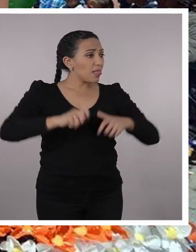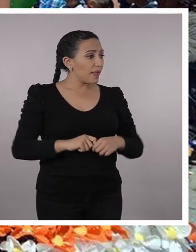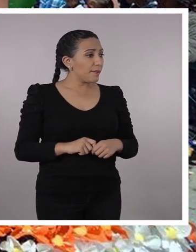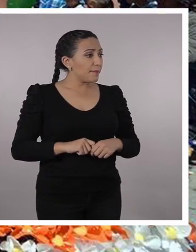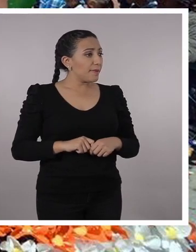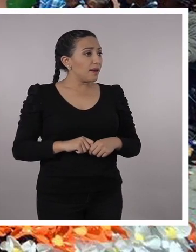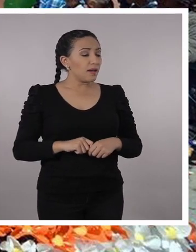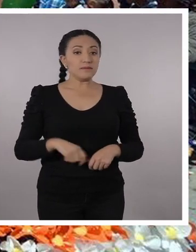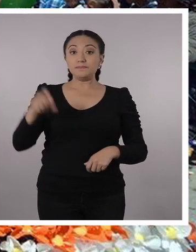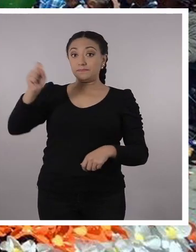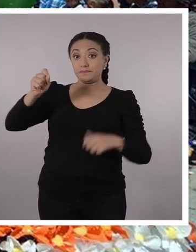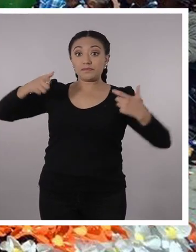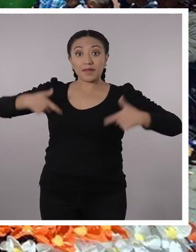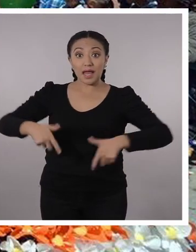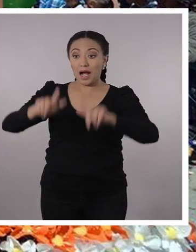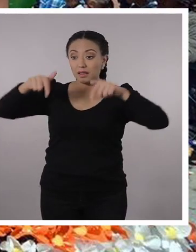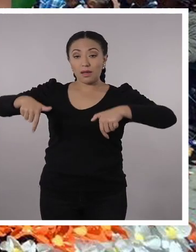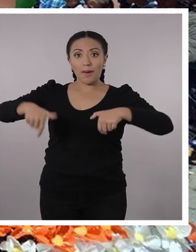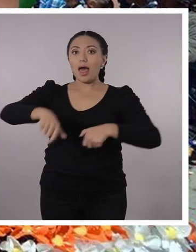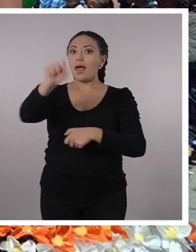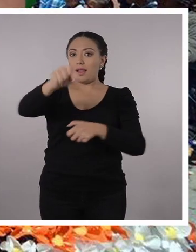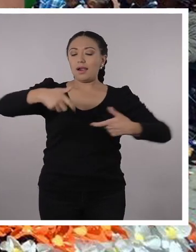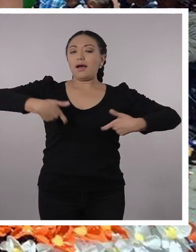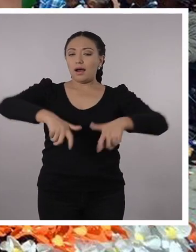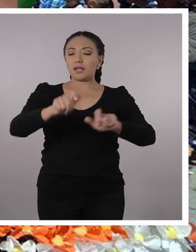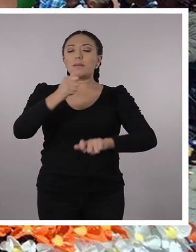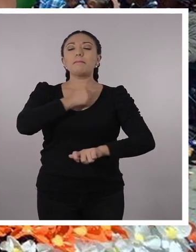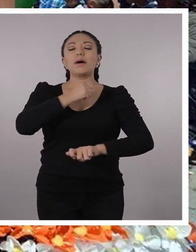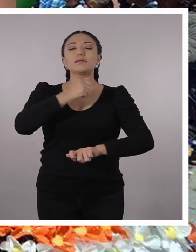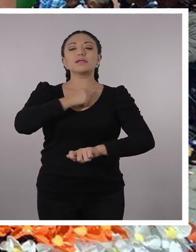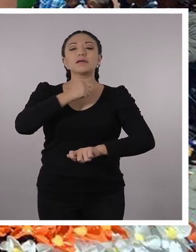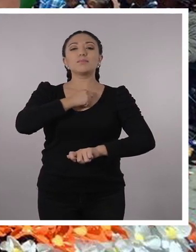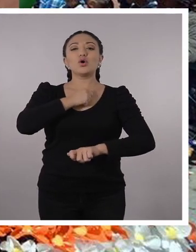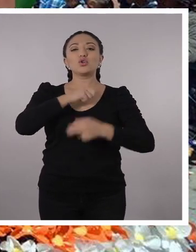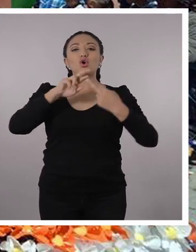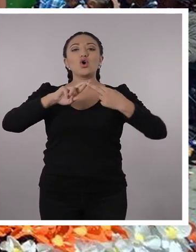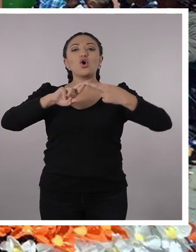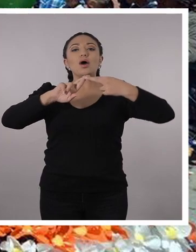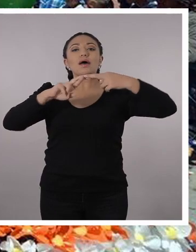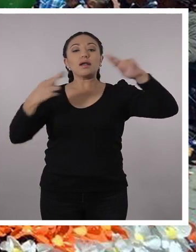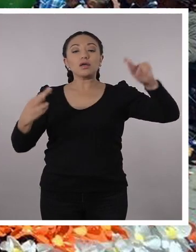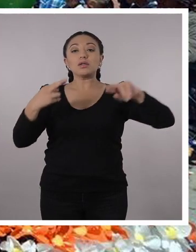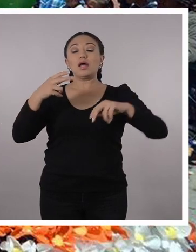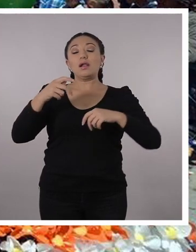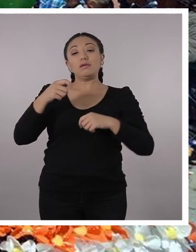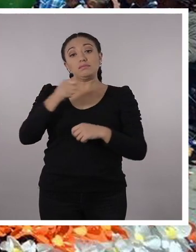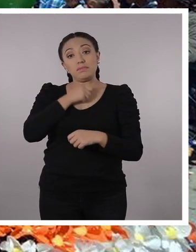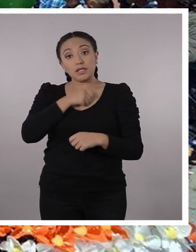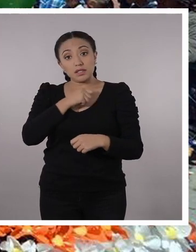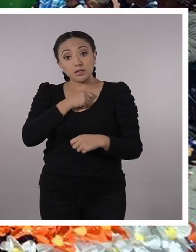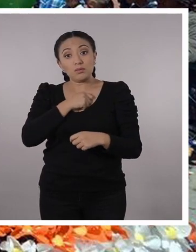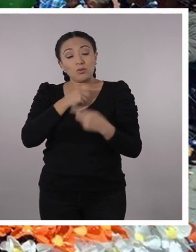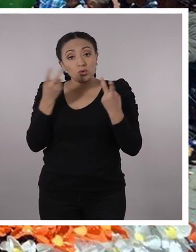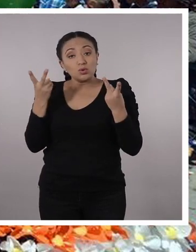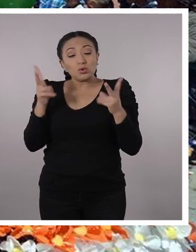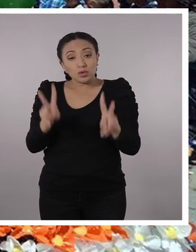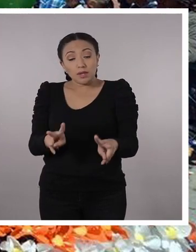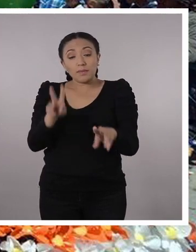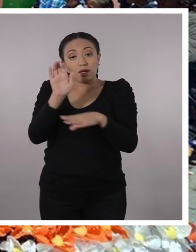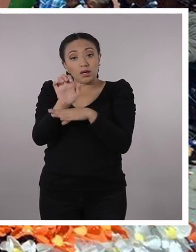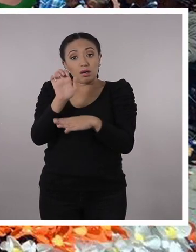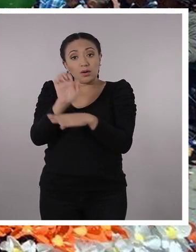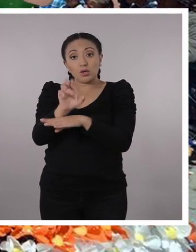perfecto. Esta fiesta es considerada como patrimonio regional y también forma parte del patrimonio